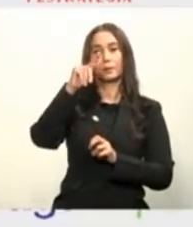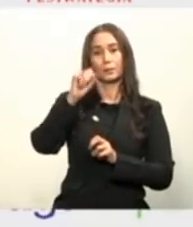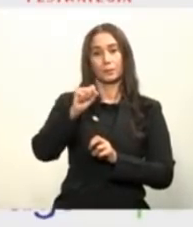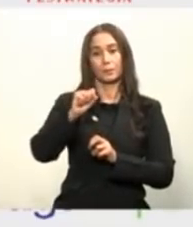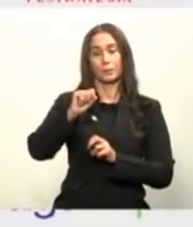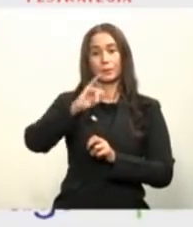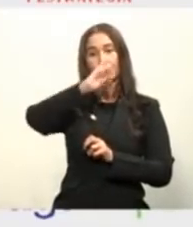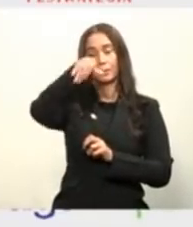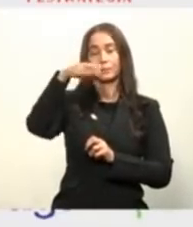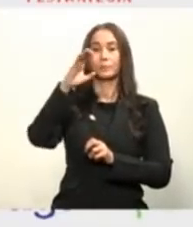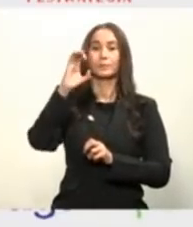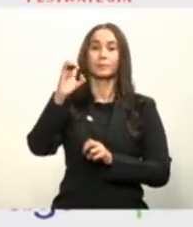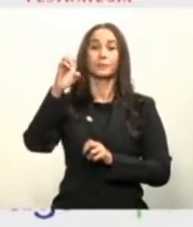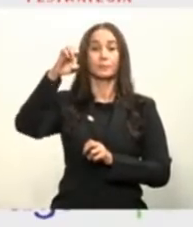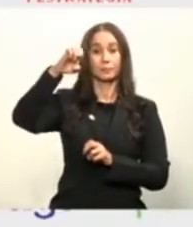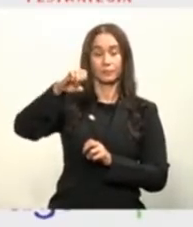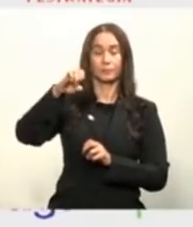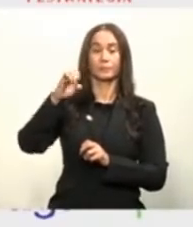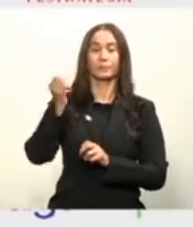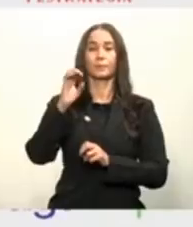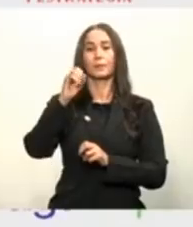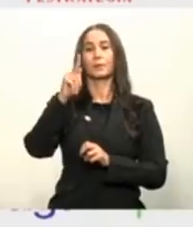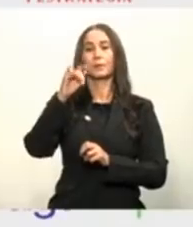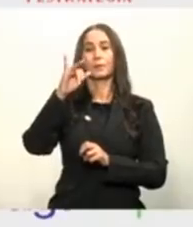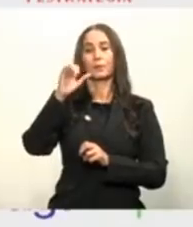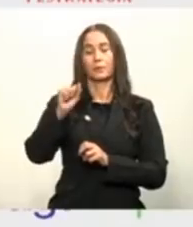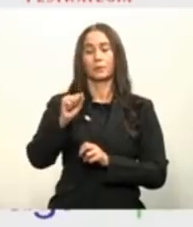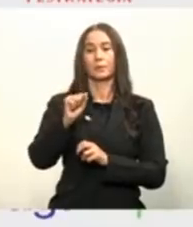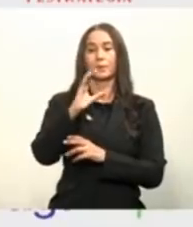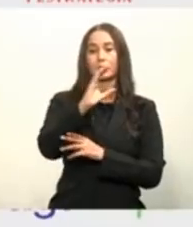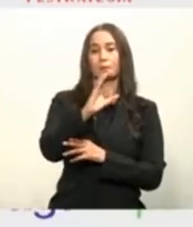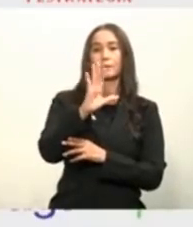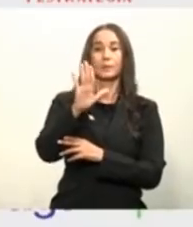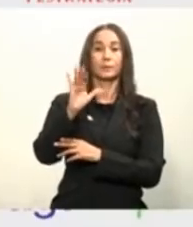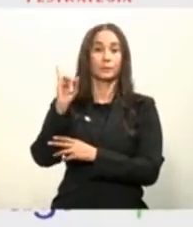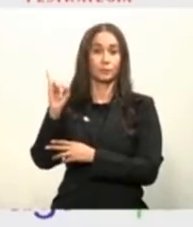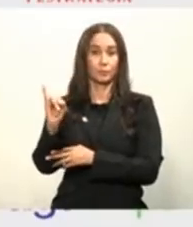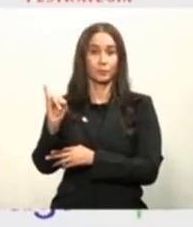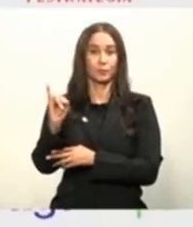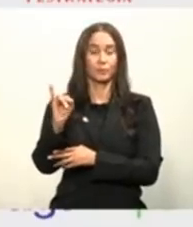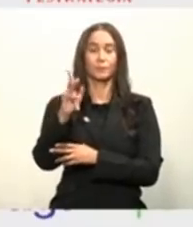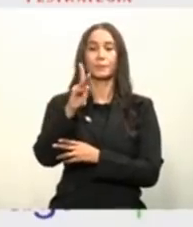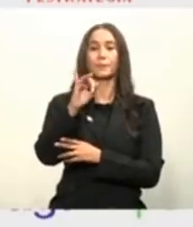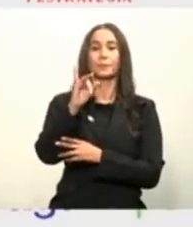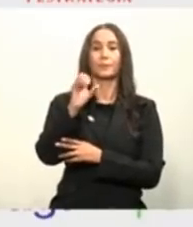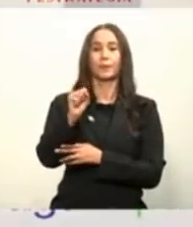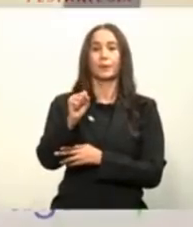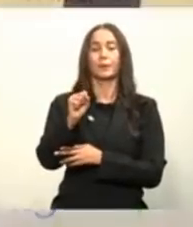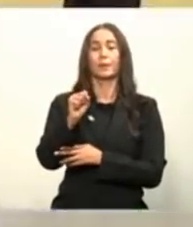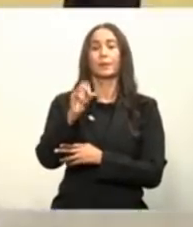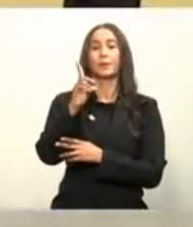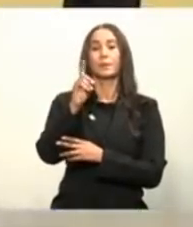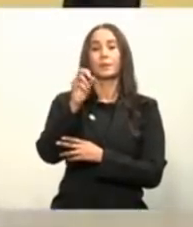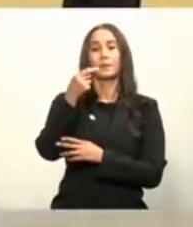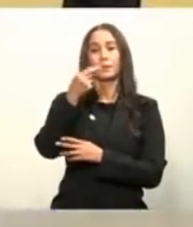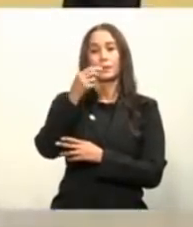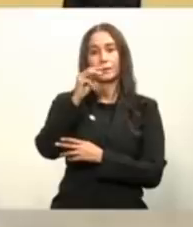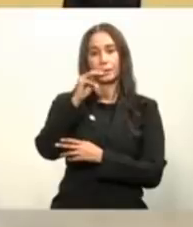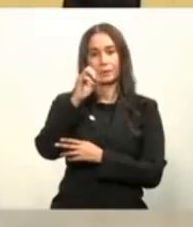Central Electoral, la OPTIC, el C5I, el PAI, Aduanas, Dijemaps,